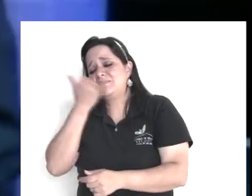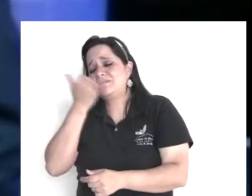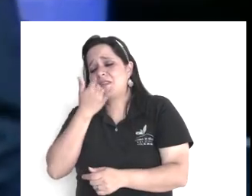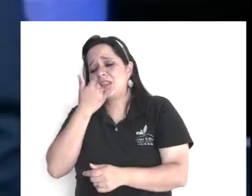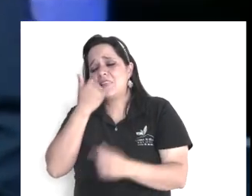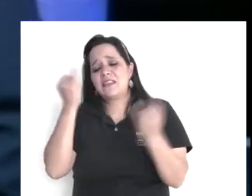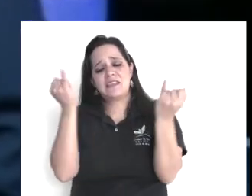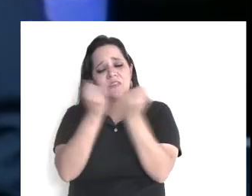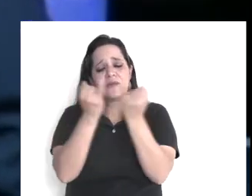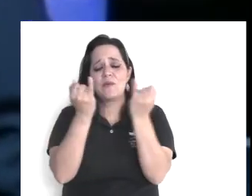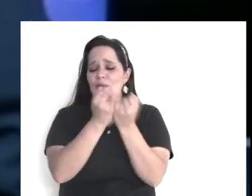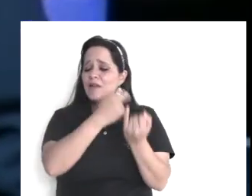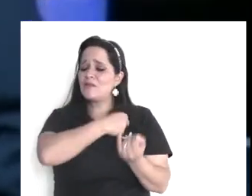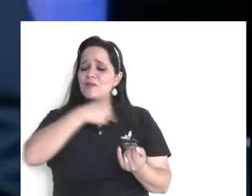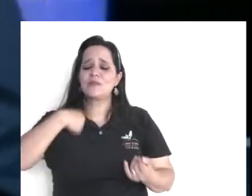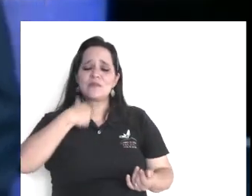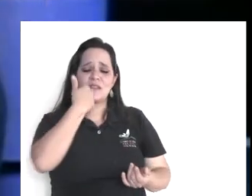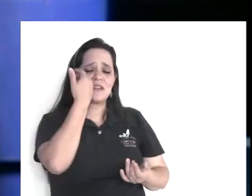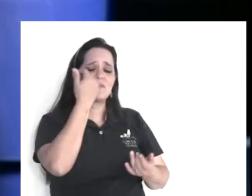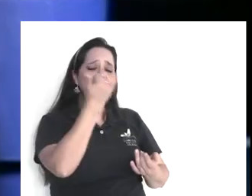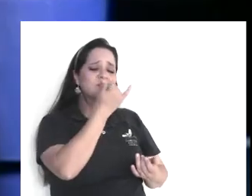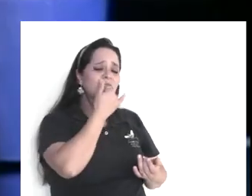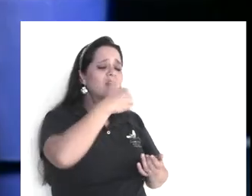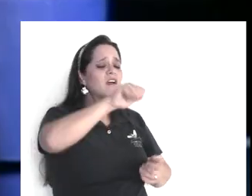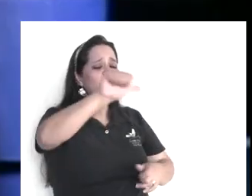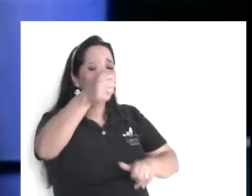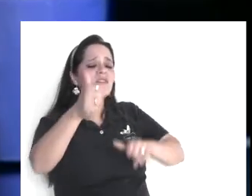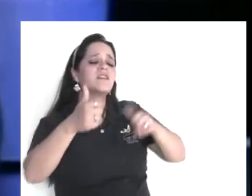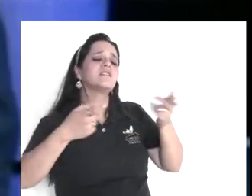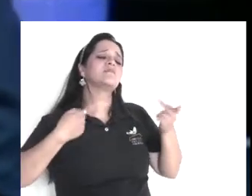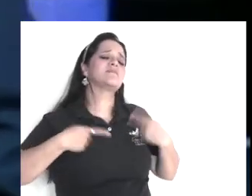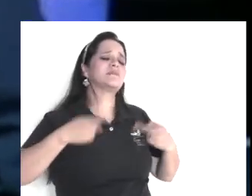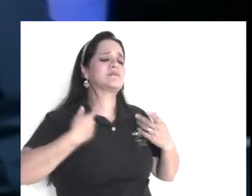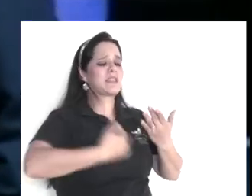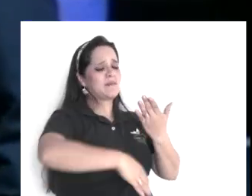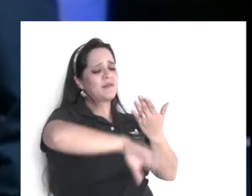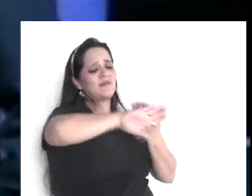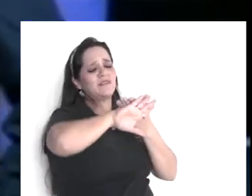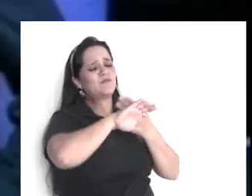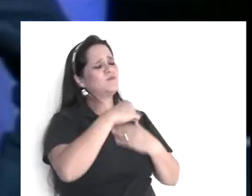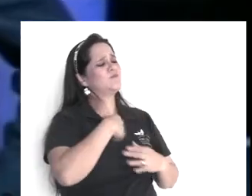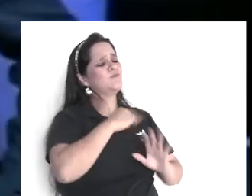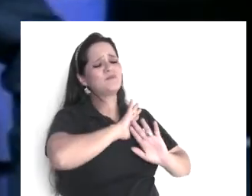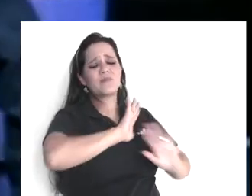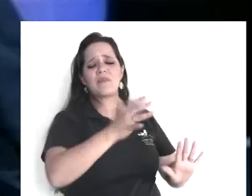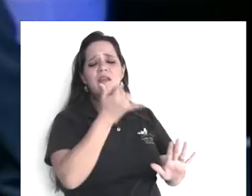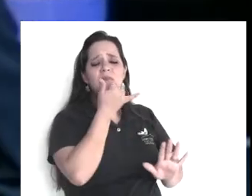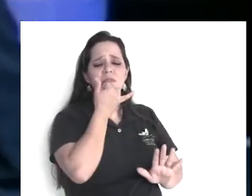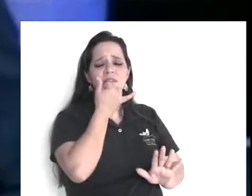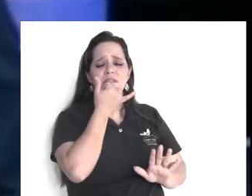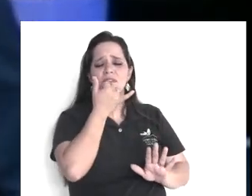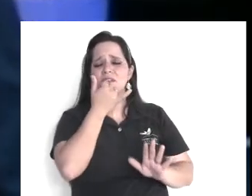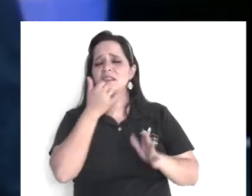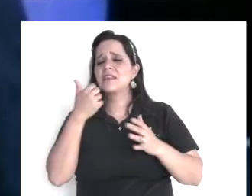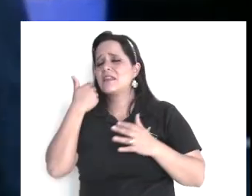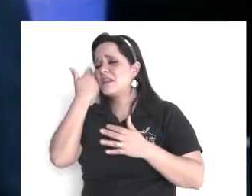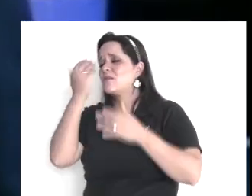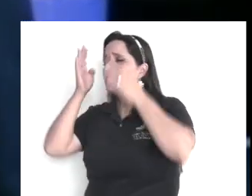cometieron, contra nosotros, y seguir adelante, porque tu regreso, está muy cercano,